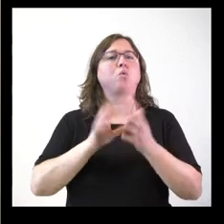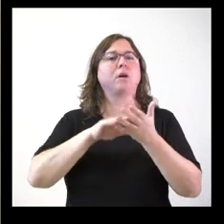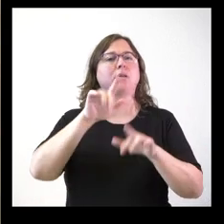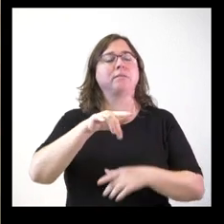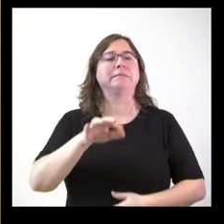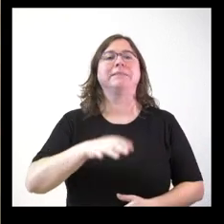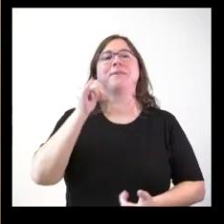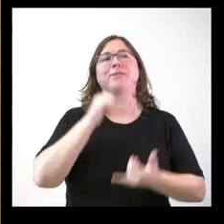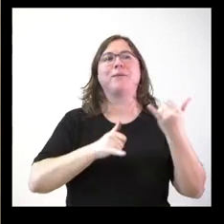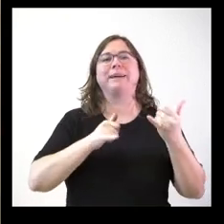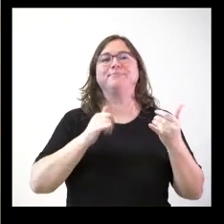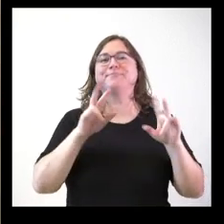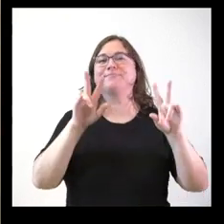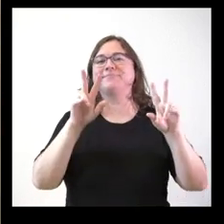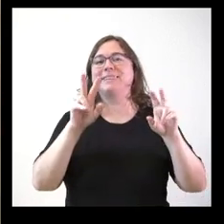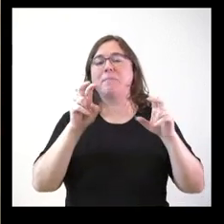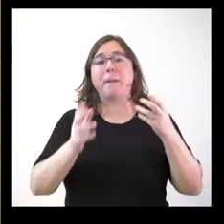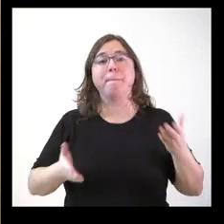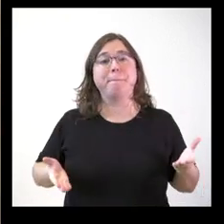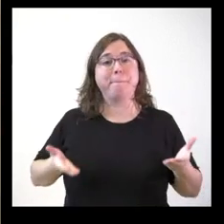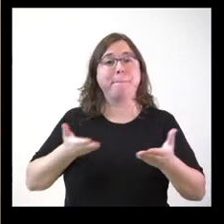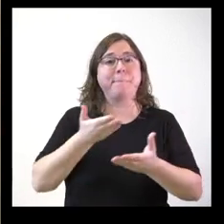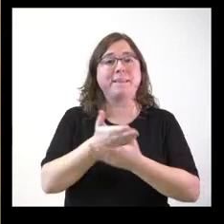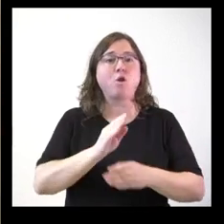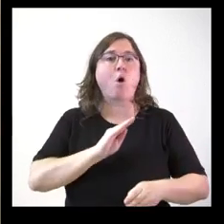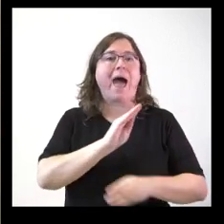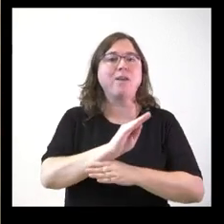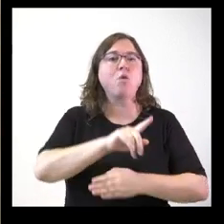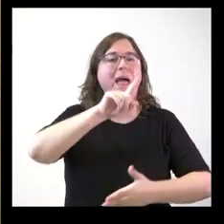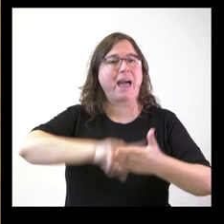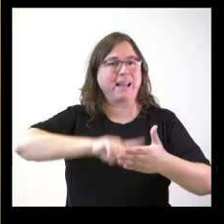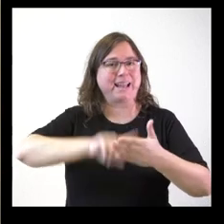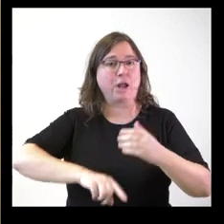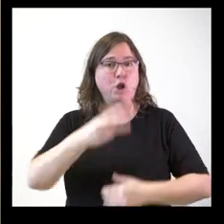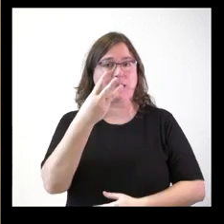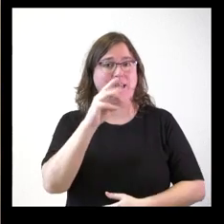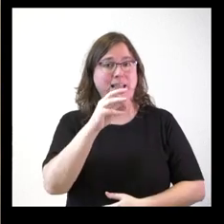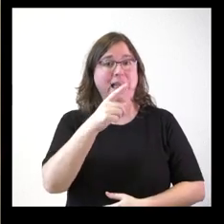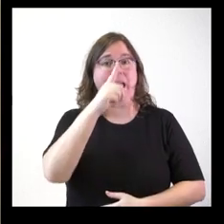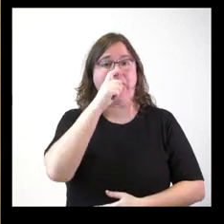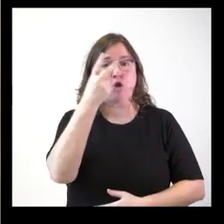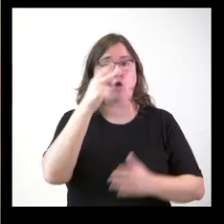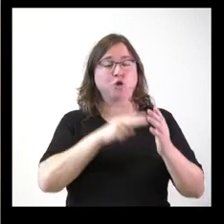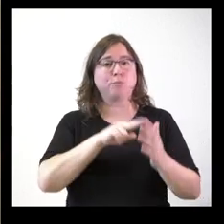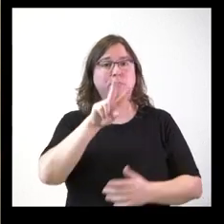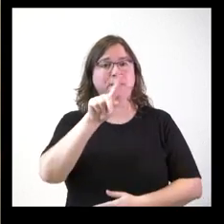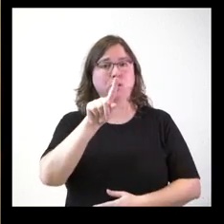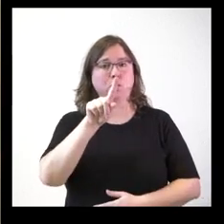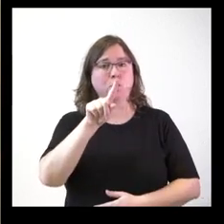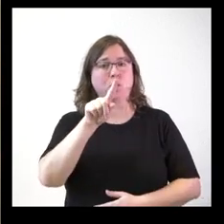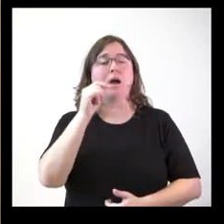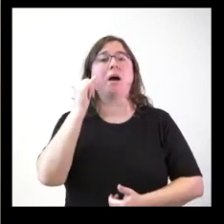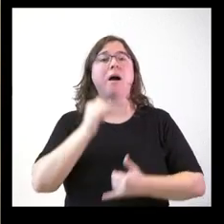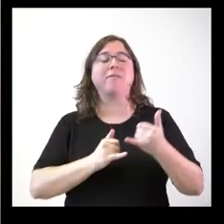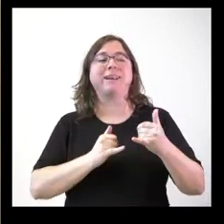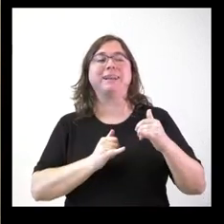administrativo las peticiones de ayuda al alquiler, más de 30, del año 21, que se les habían